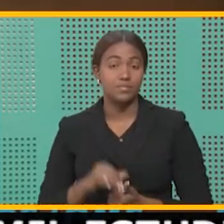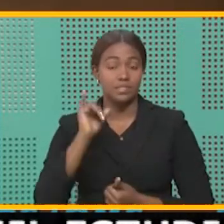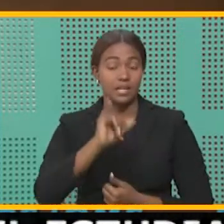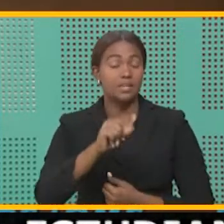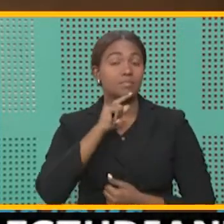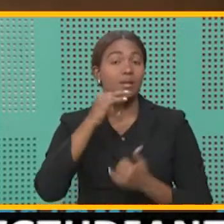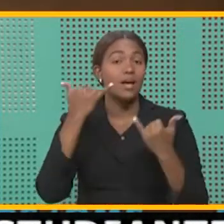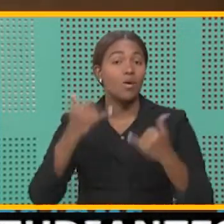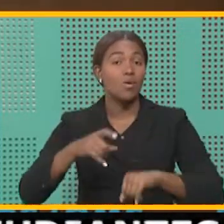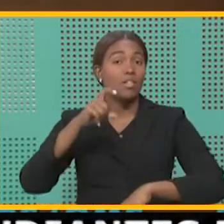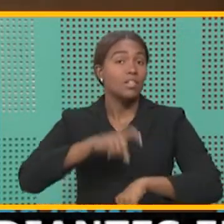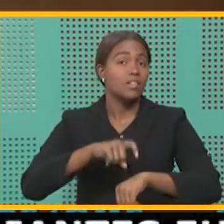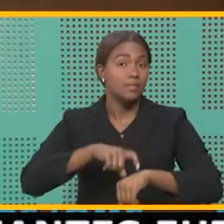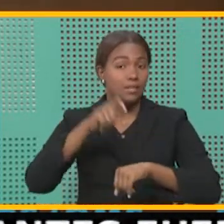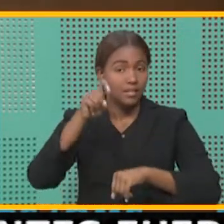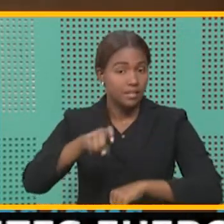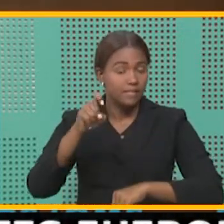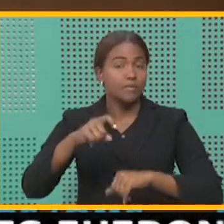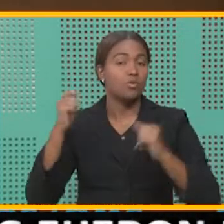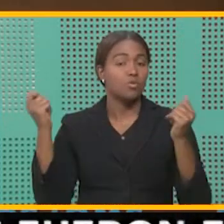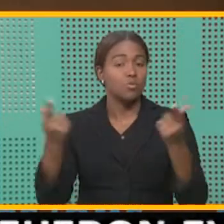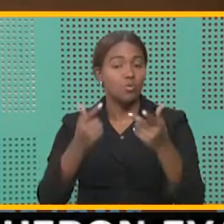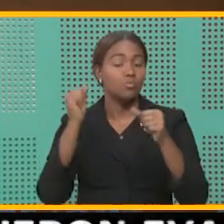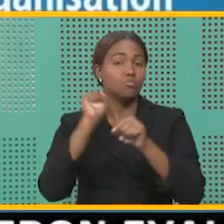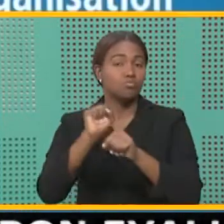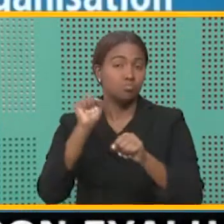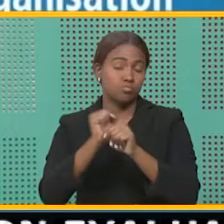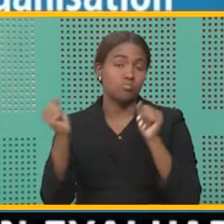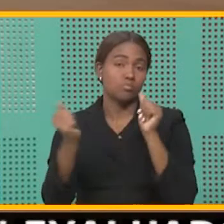es el momento de trabajar juntos.